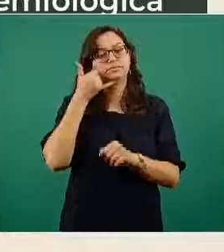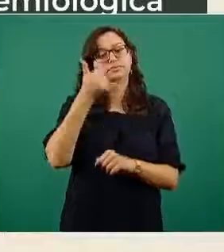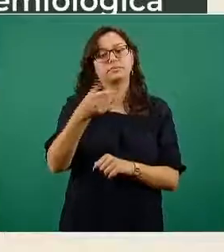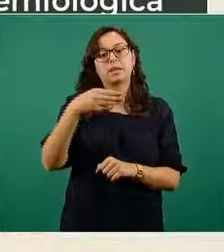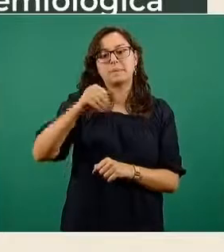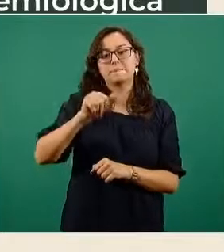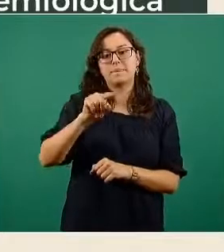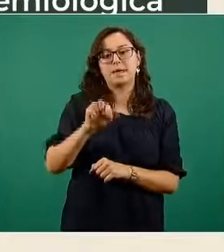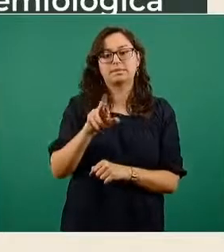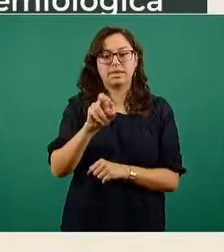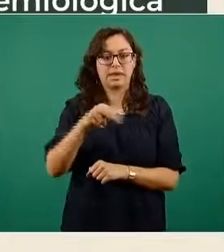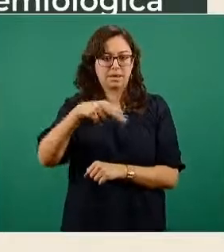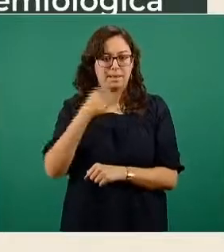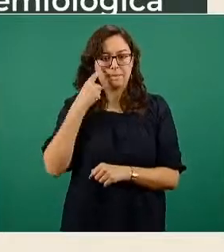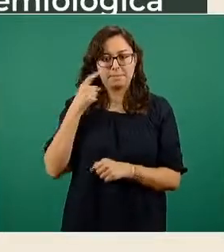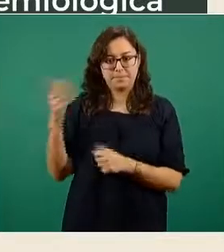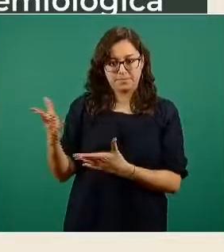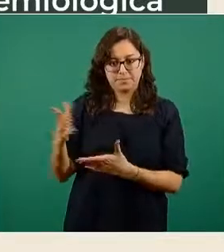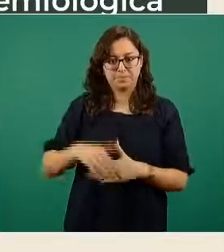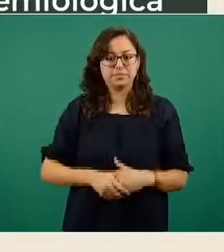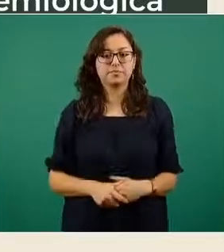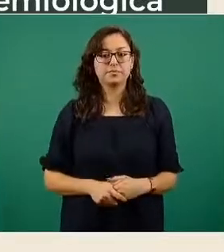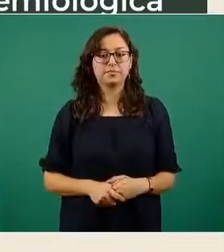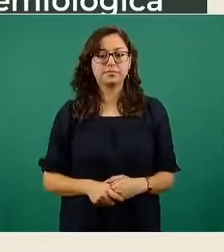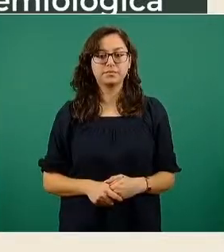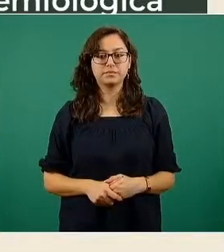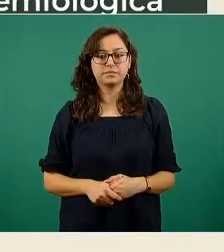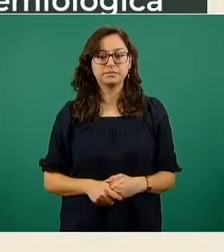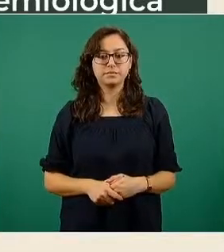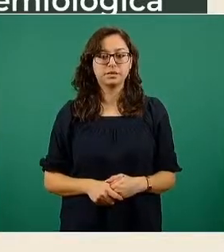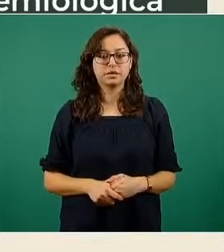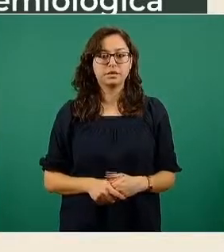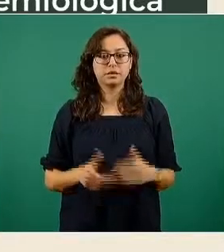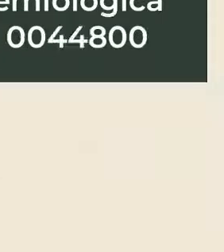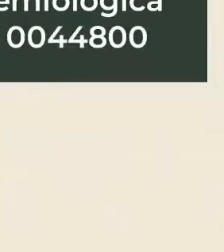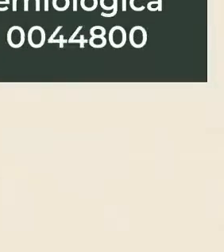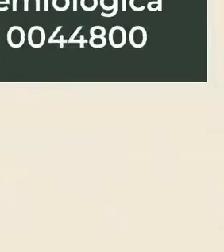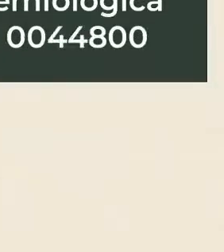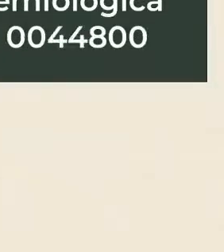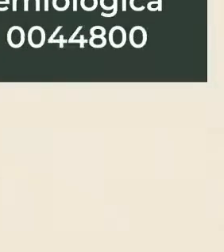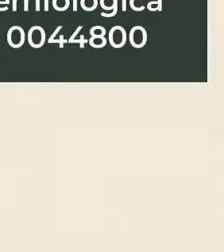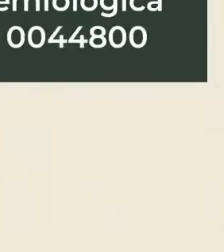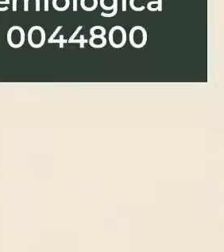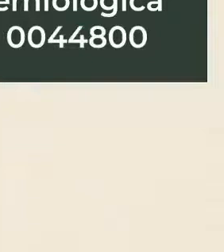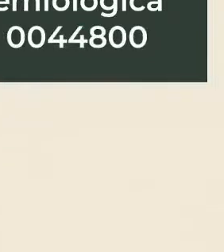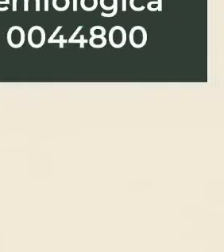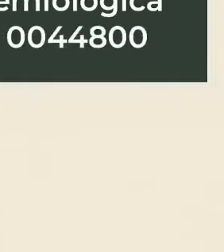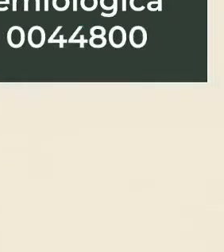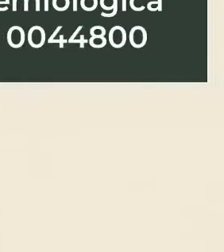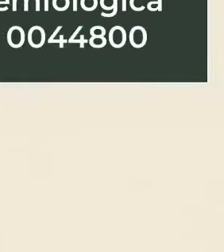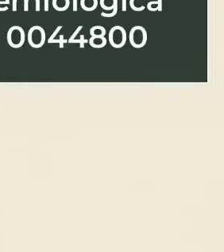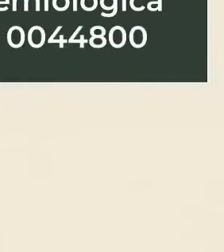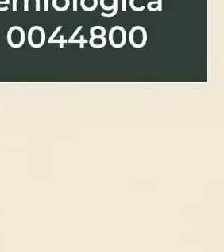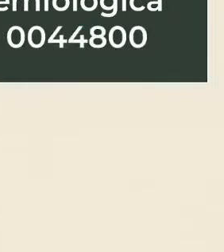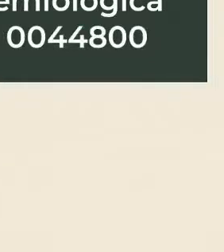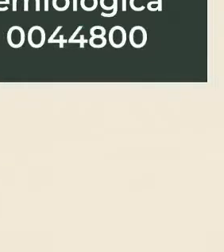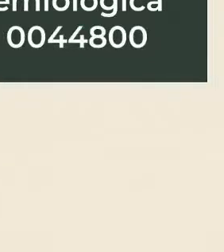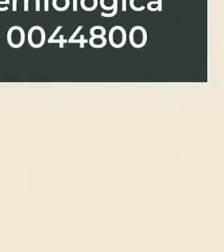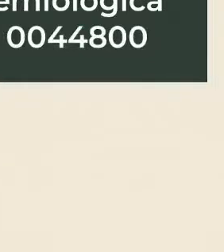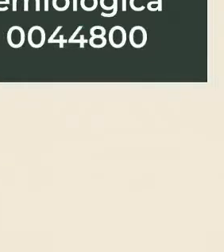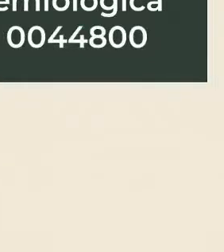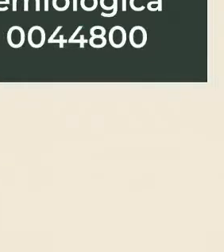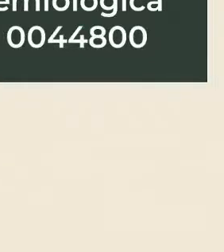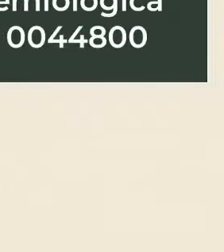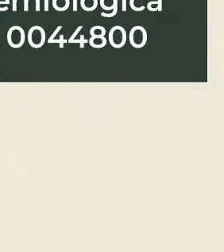este es el teléfono que está disponible a nivel nacional de forma gratuita en donde se ofrece la